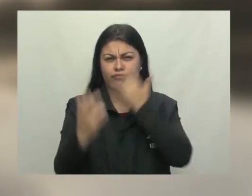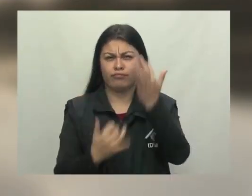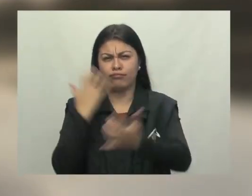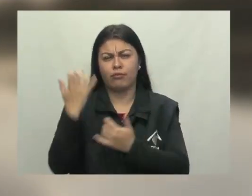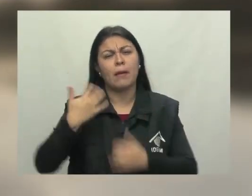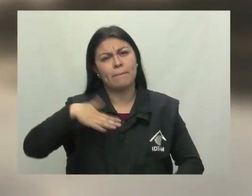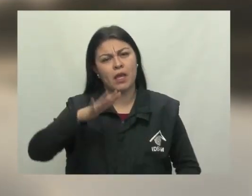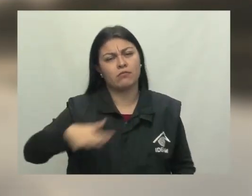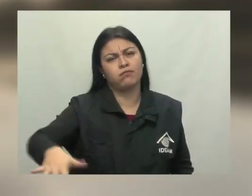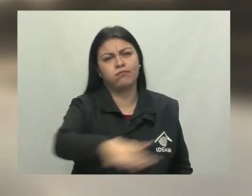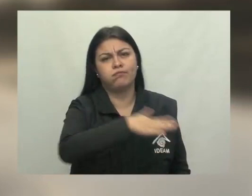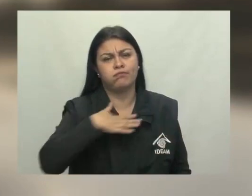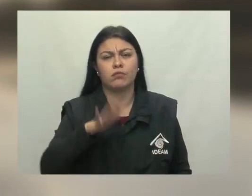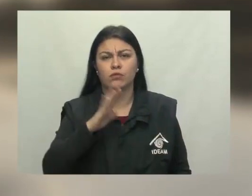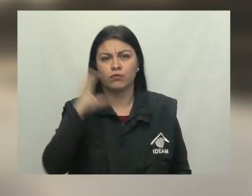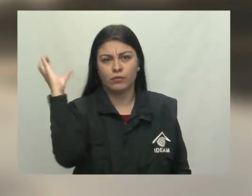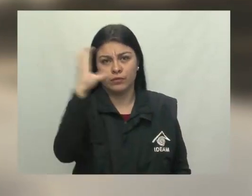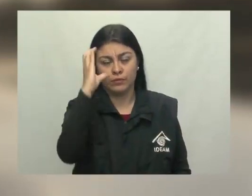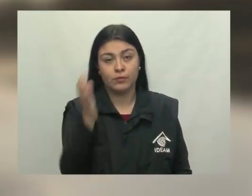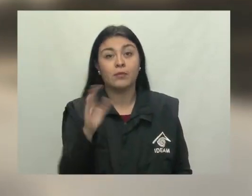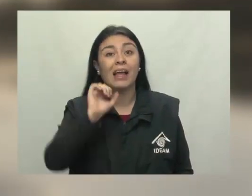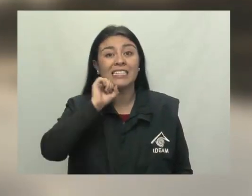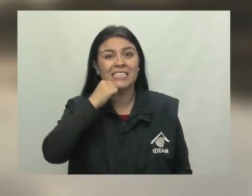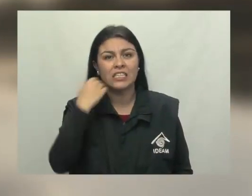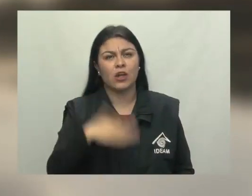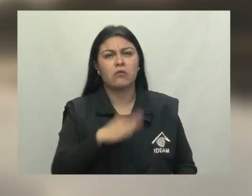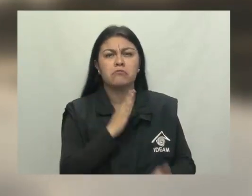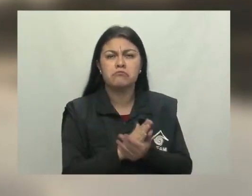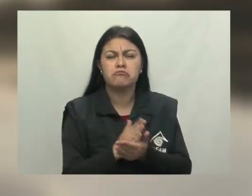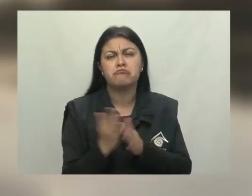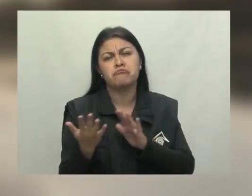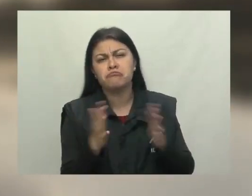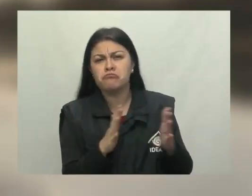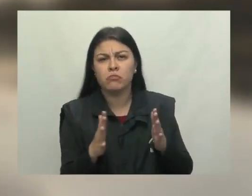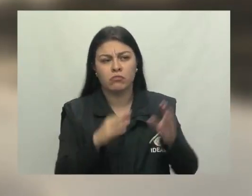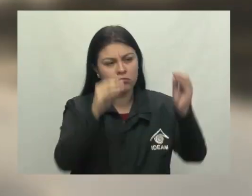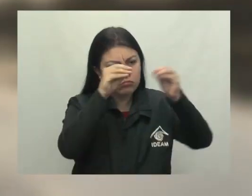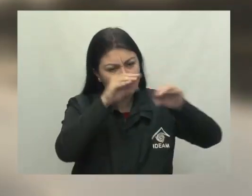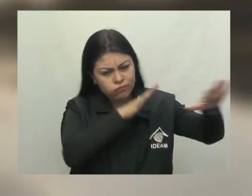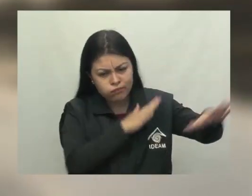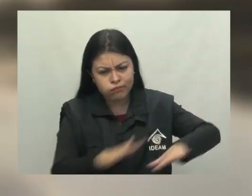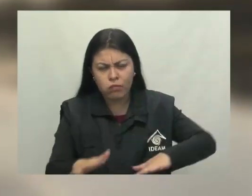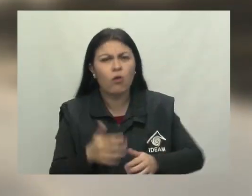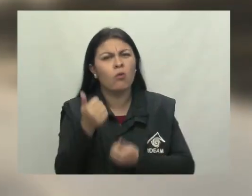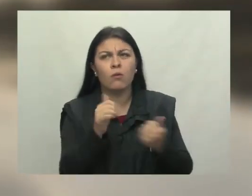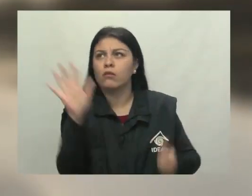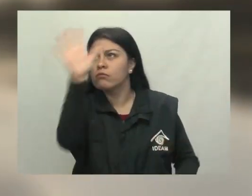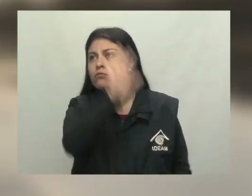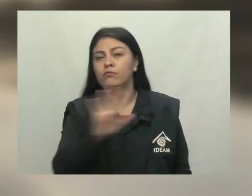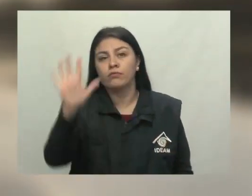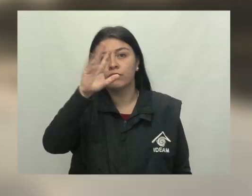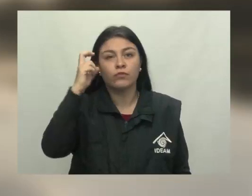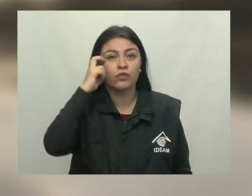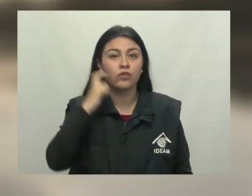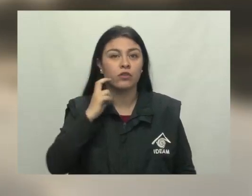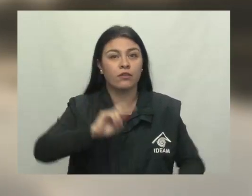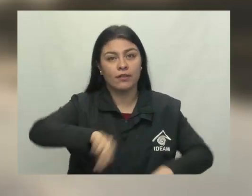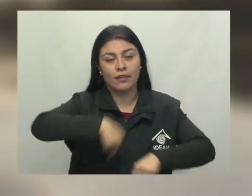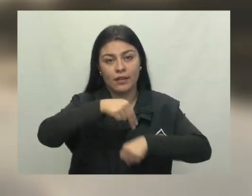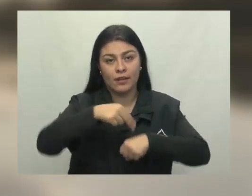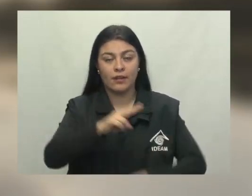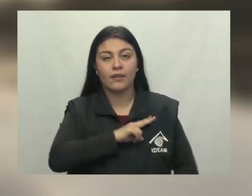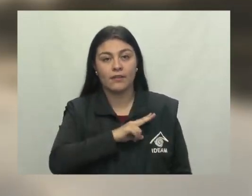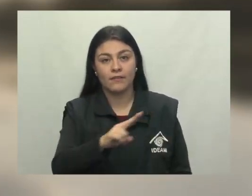forestales en gran parte del territorio nacional. Alerta naranja por amenaza moderada de derrumbes de tierra en los departamentos del Chocó, en